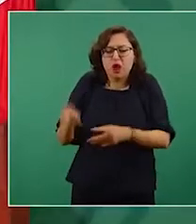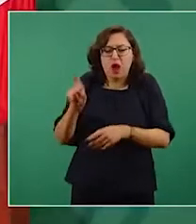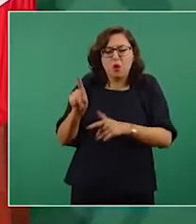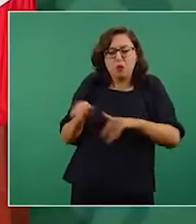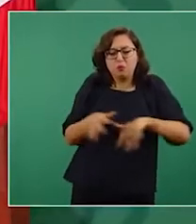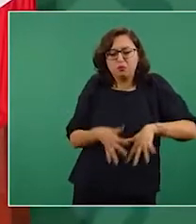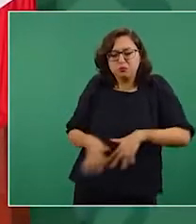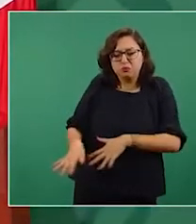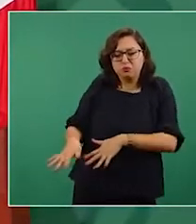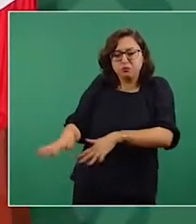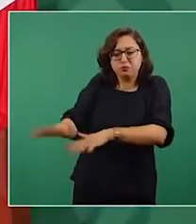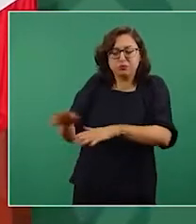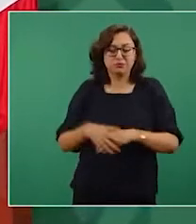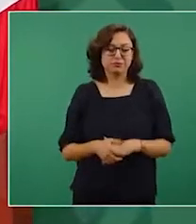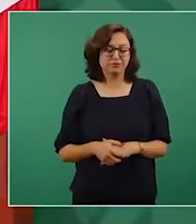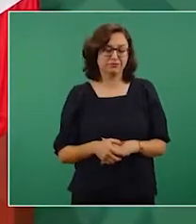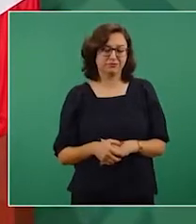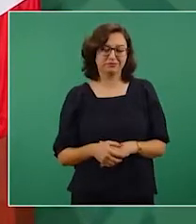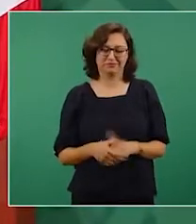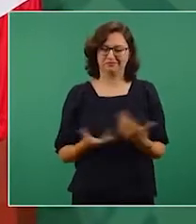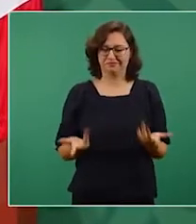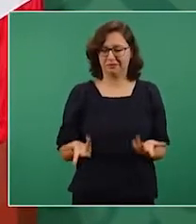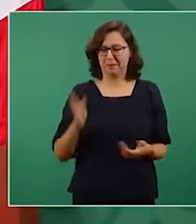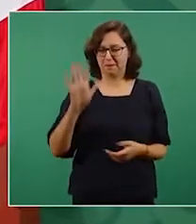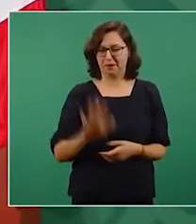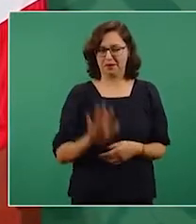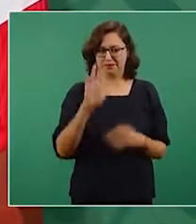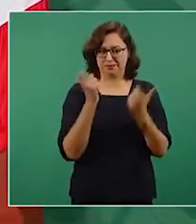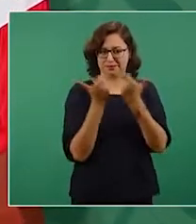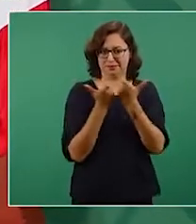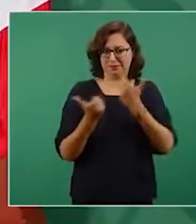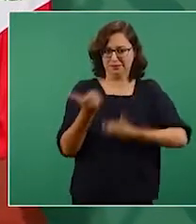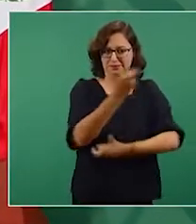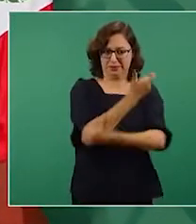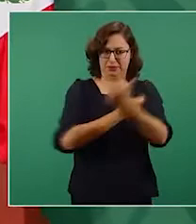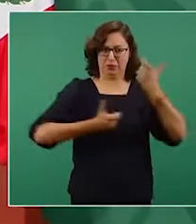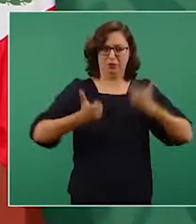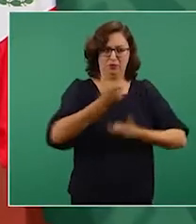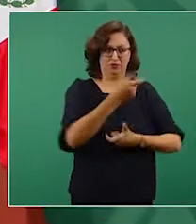Pero la riqueza no es permeable, se requiere del Estado.